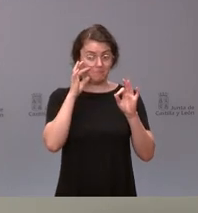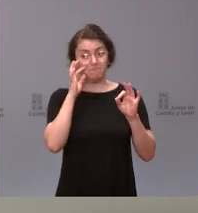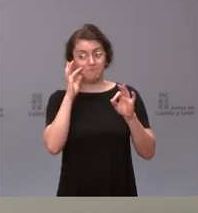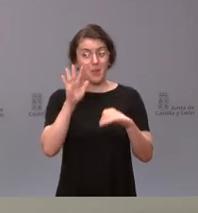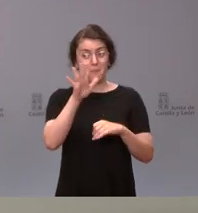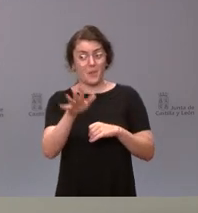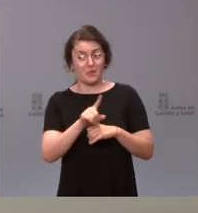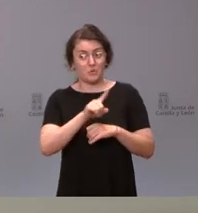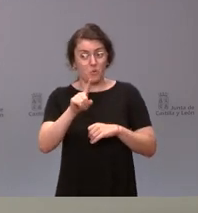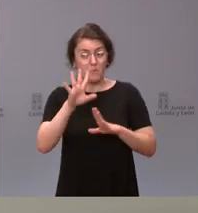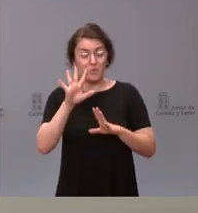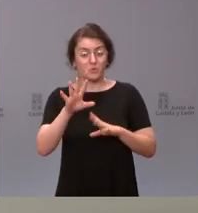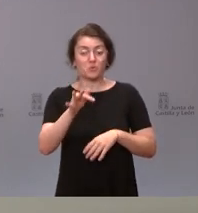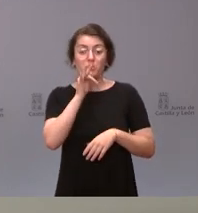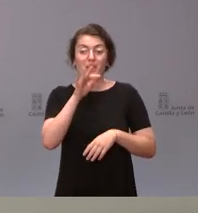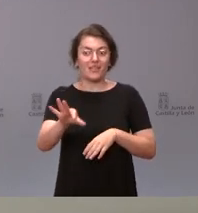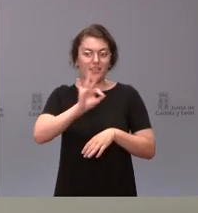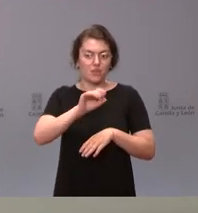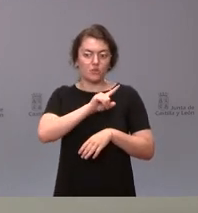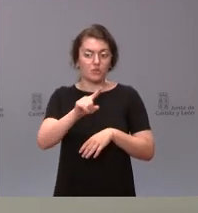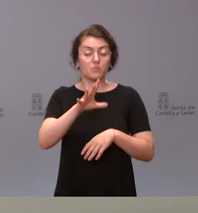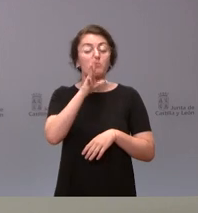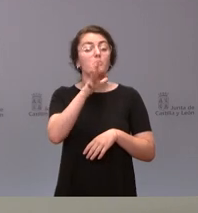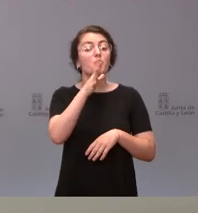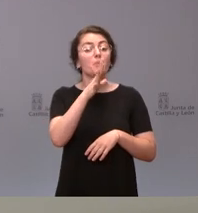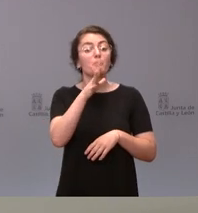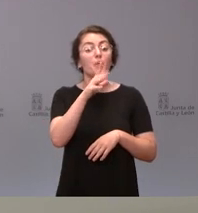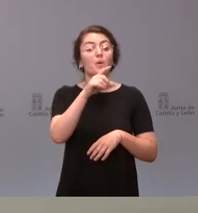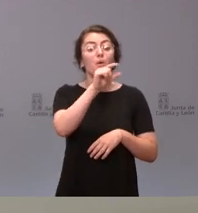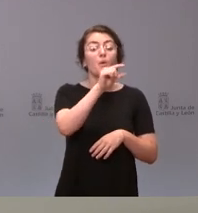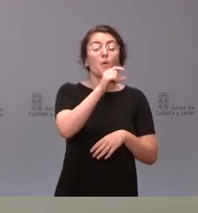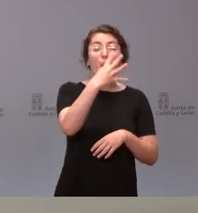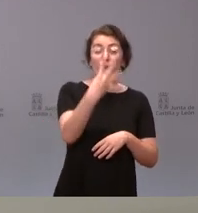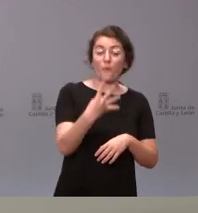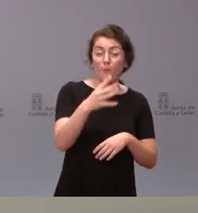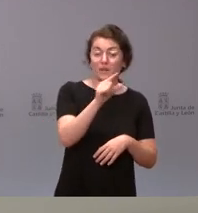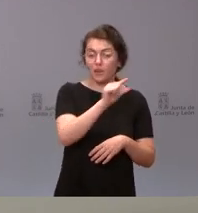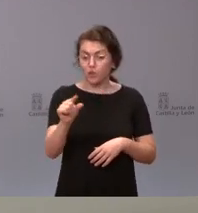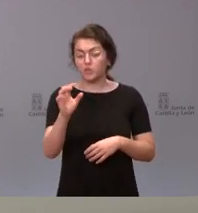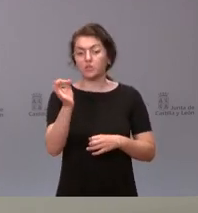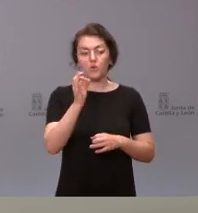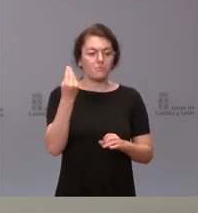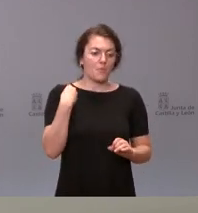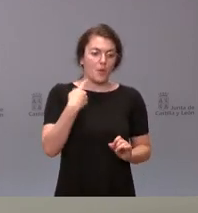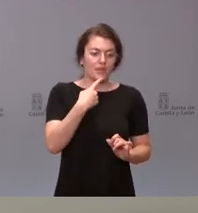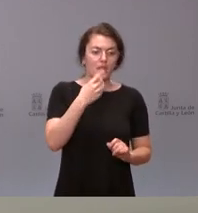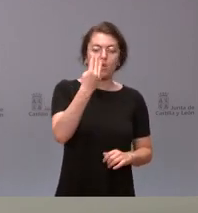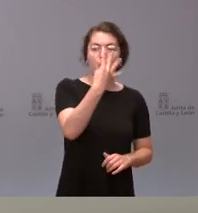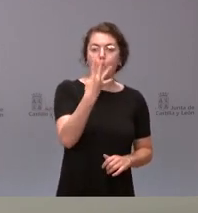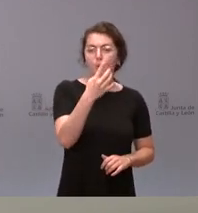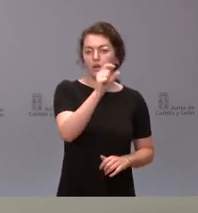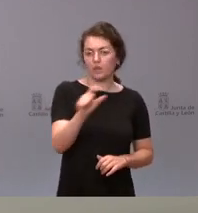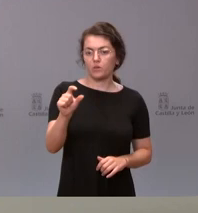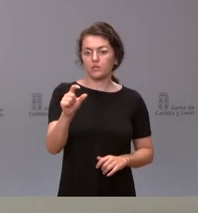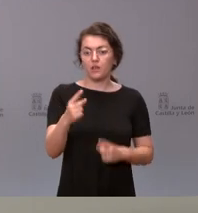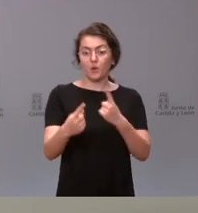pero no está decidido. ¿Por qué? Porque esta cuarta dosis, o comúnmente denomada cuarta dosis, que otros